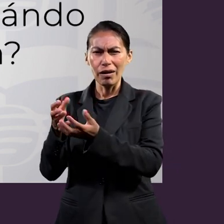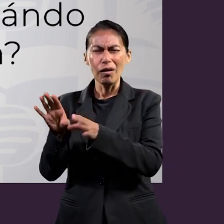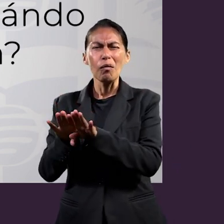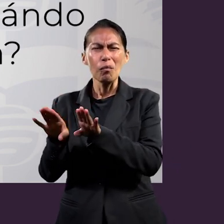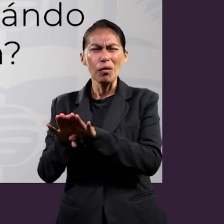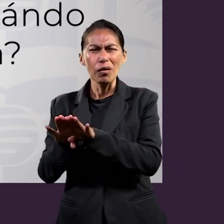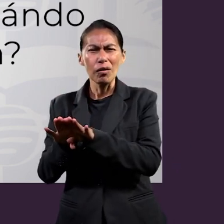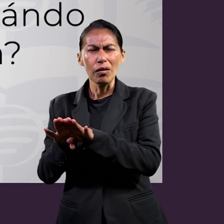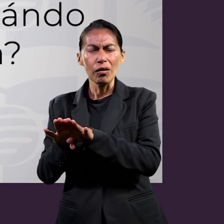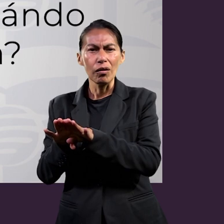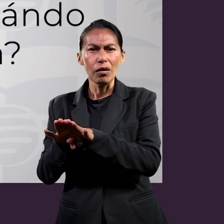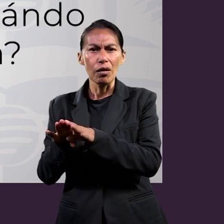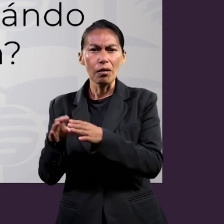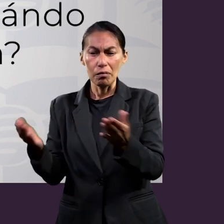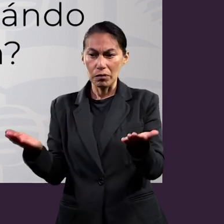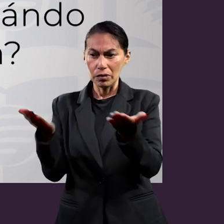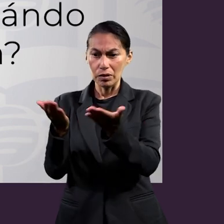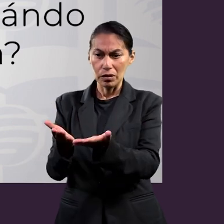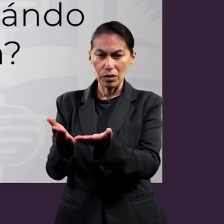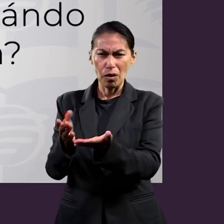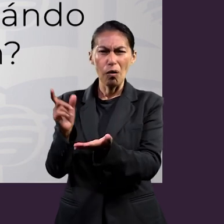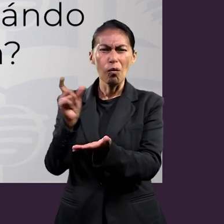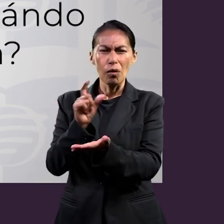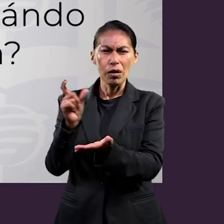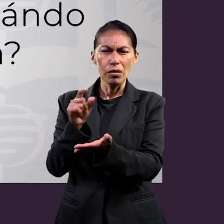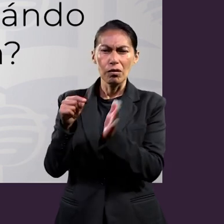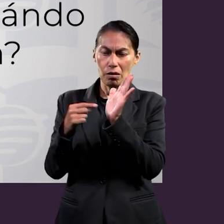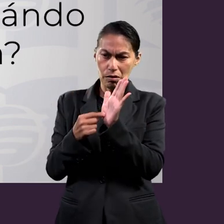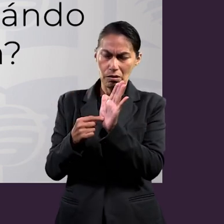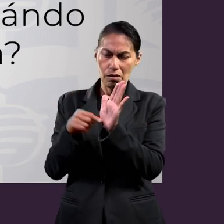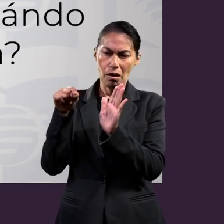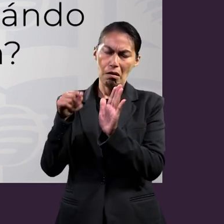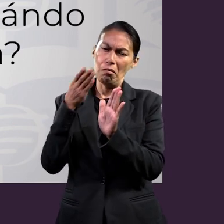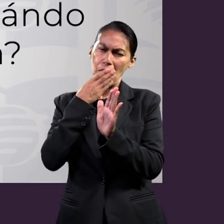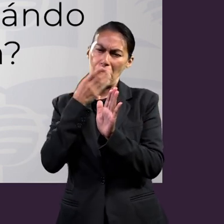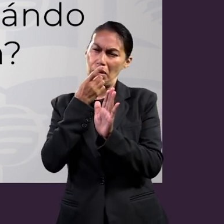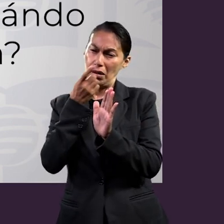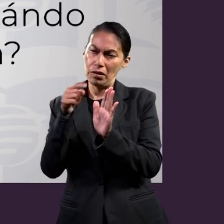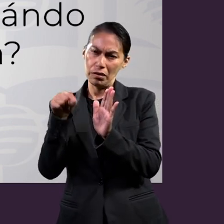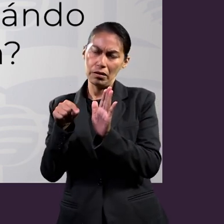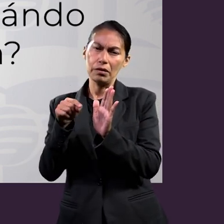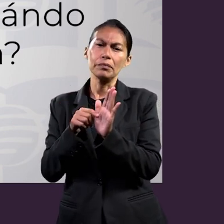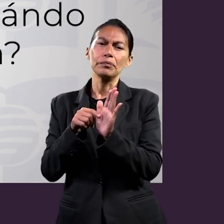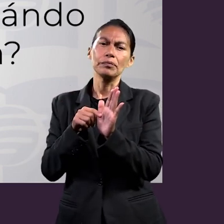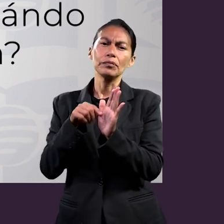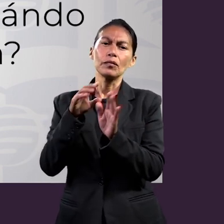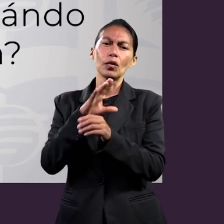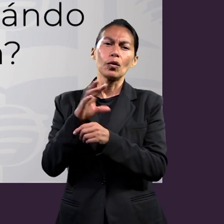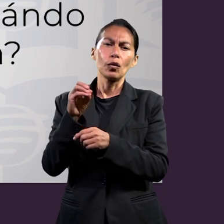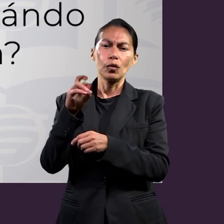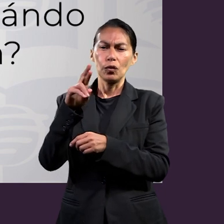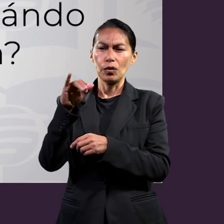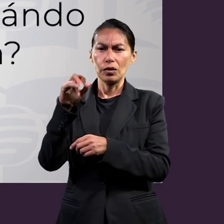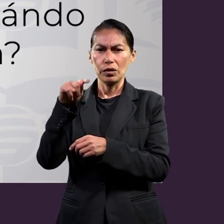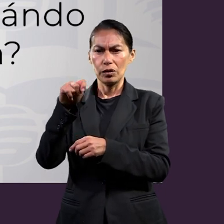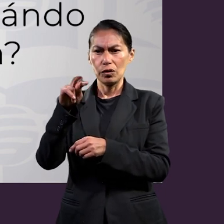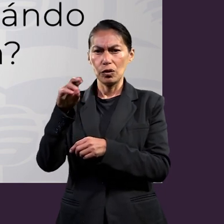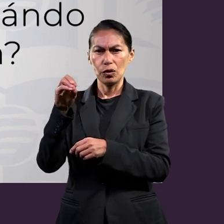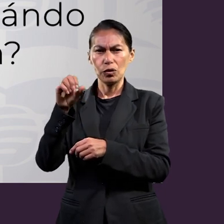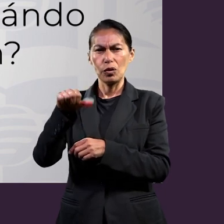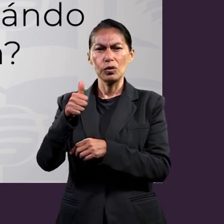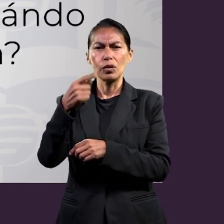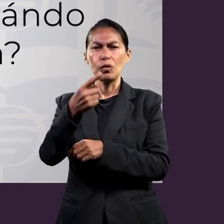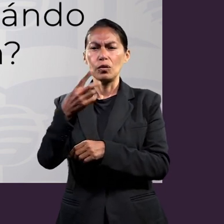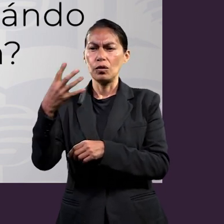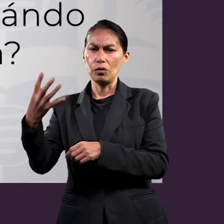¿Cuándo ocurre la presentación? Según 2 Corintios 11, 1 al 4, vamos a escuchar lo que nos va a decir